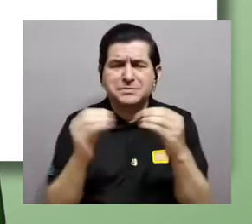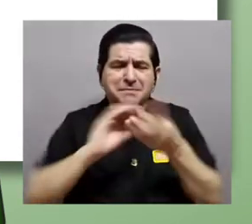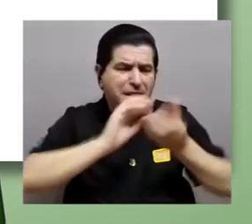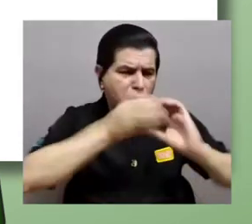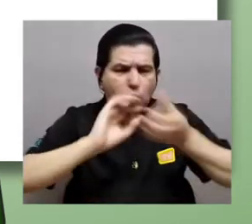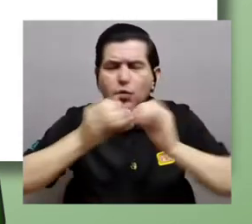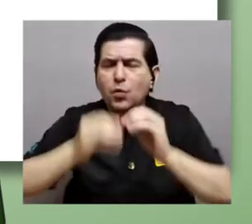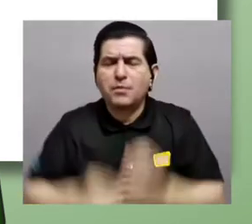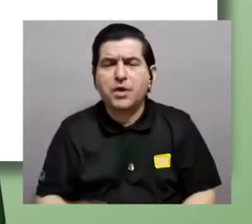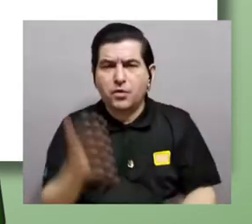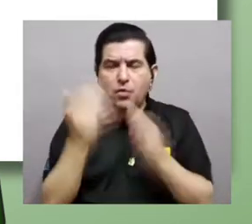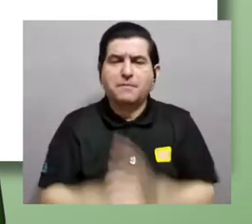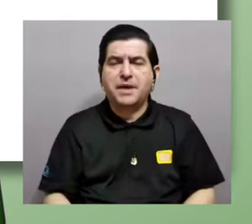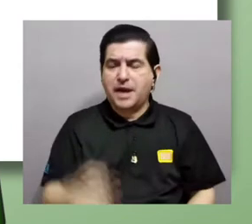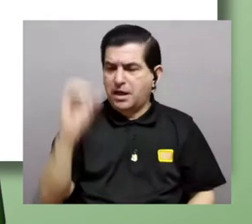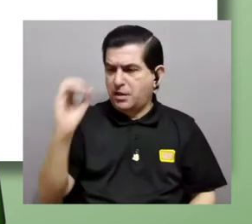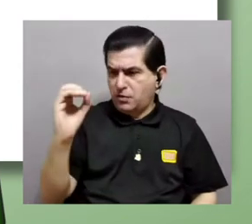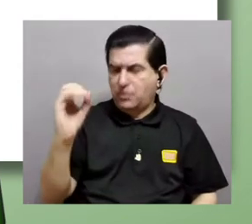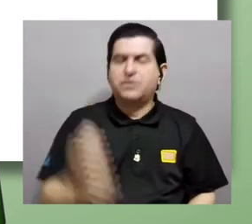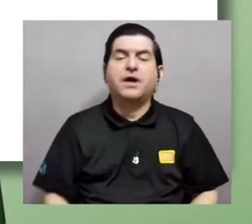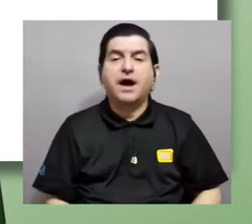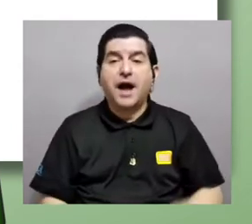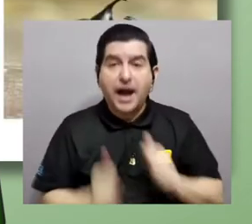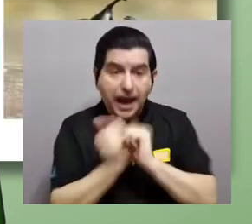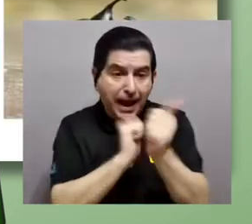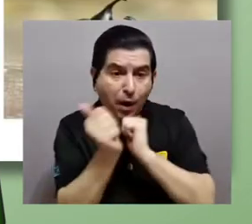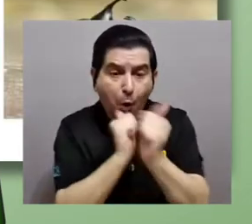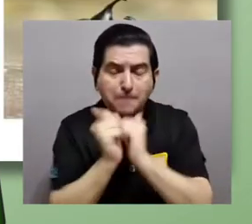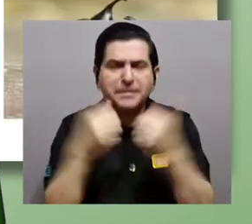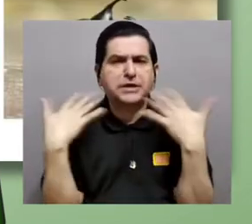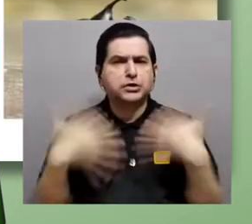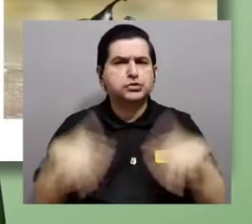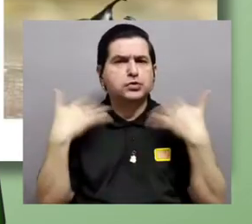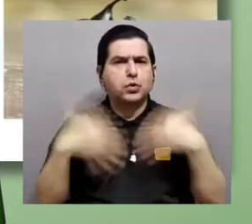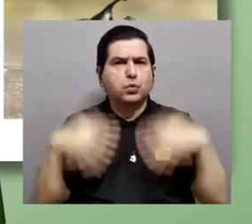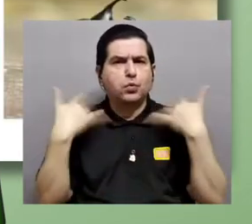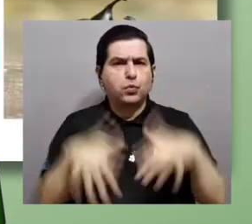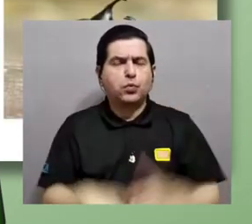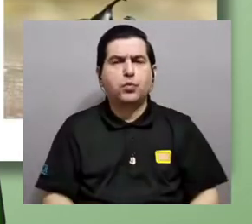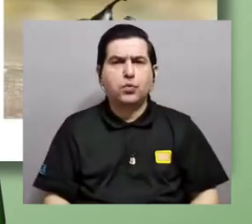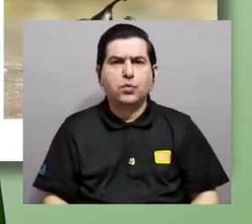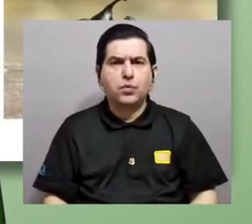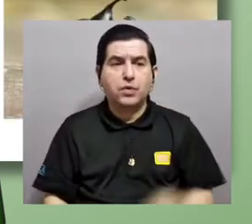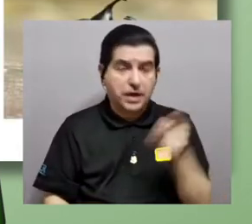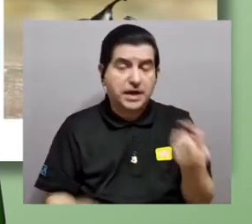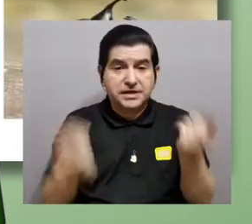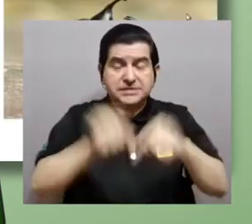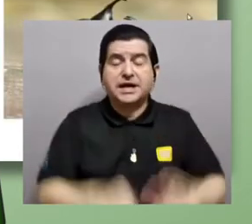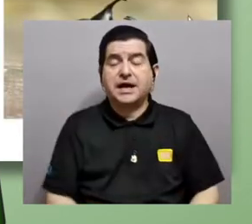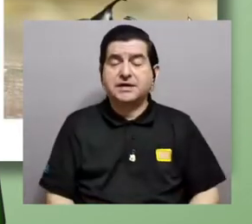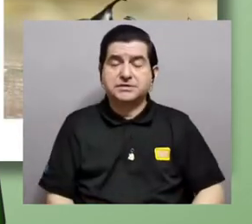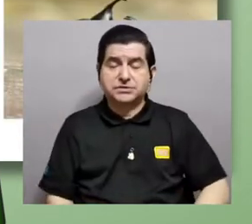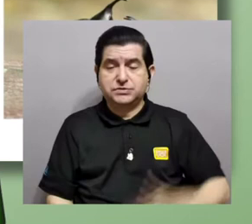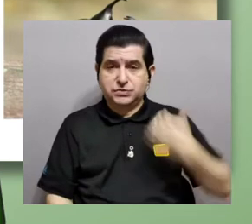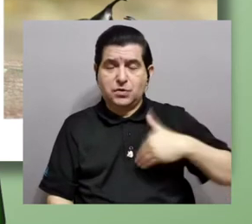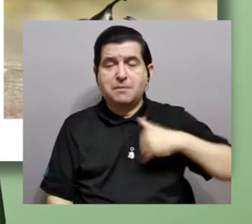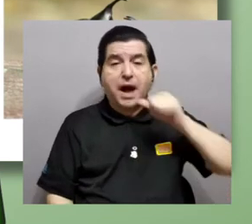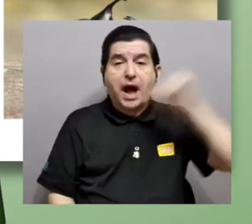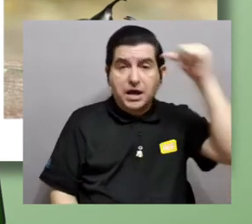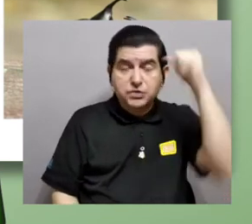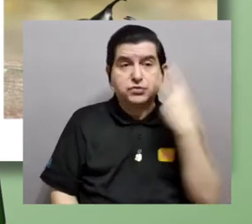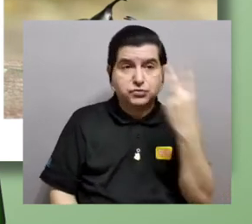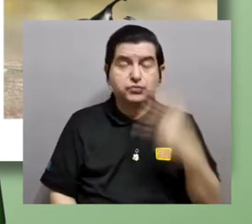los óvulos, generando una competencia intensa, ya sea entre los machos adultos, como se ve en esta imagen,